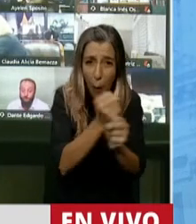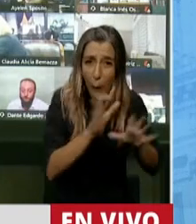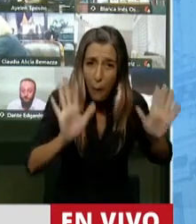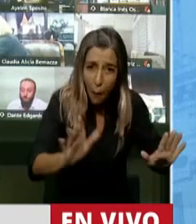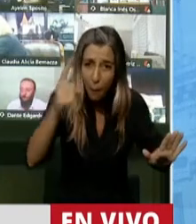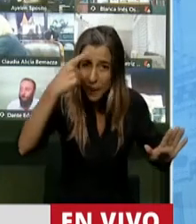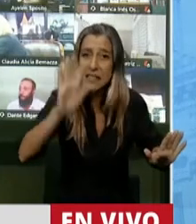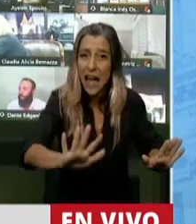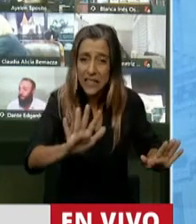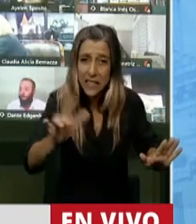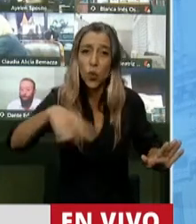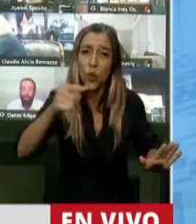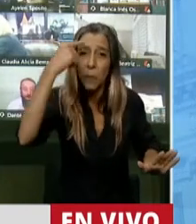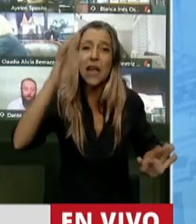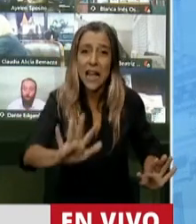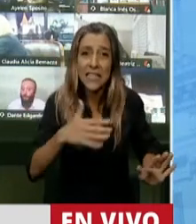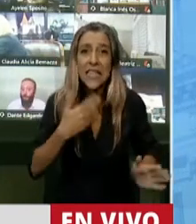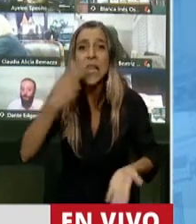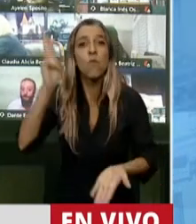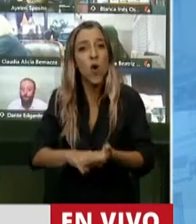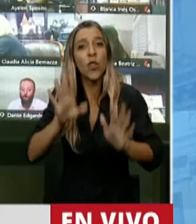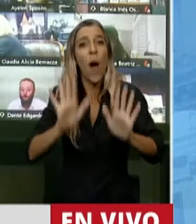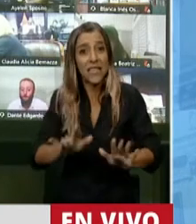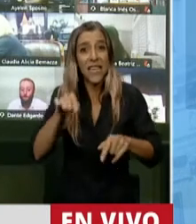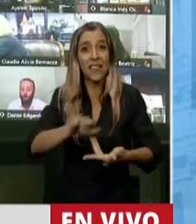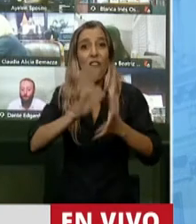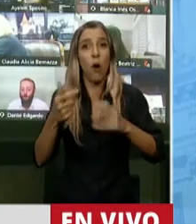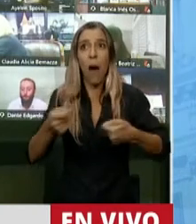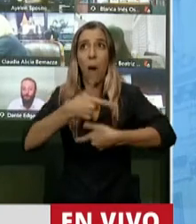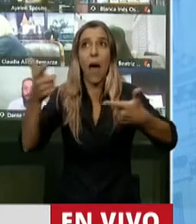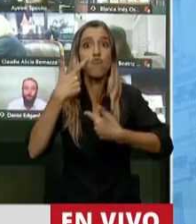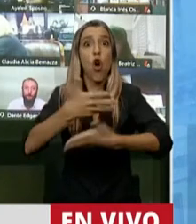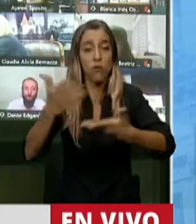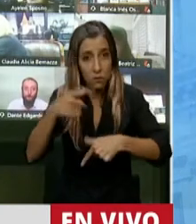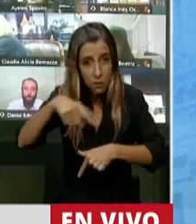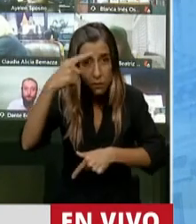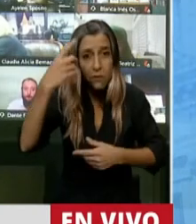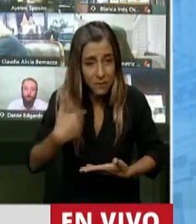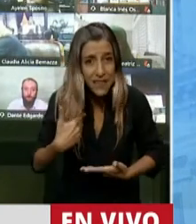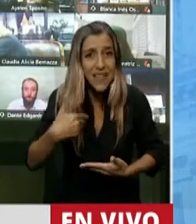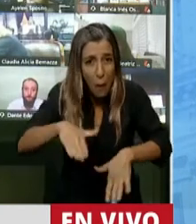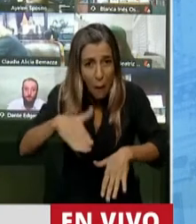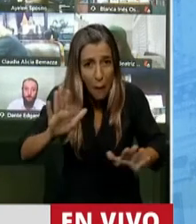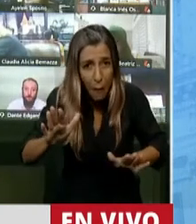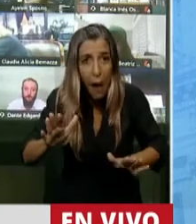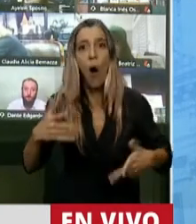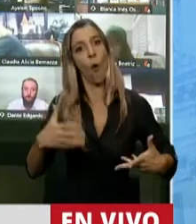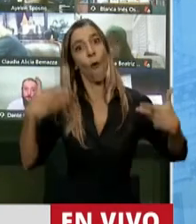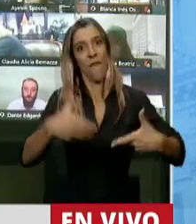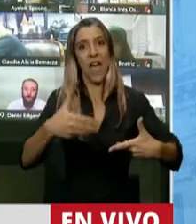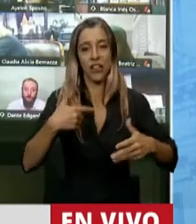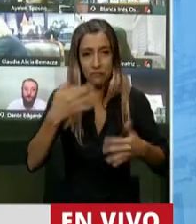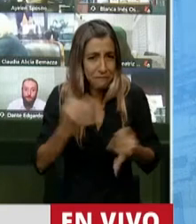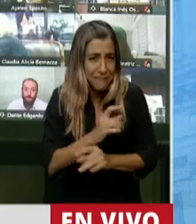una fuente de trabajo después de este impuesto y esta señal? Claramente no, porque es cíclico, se desalienta la